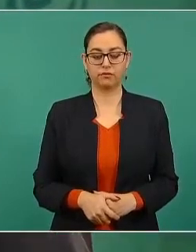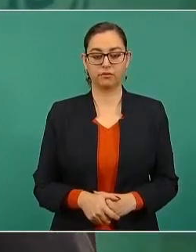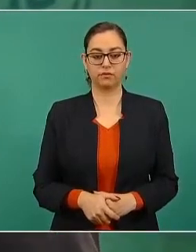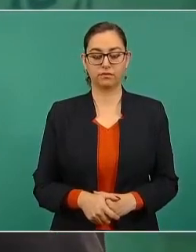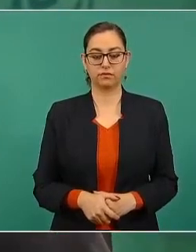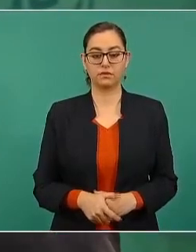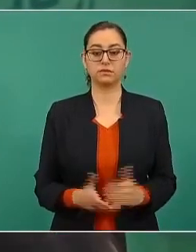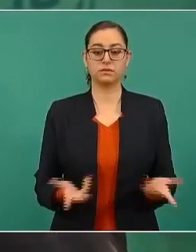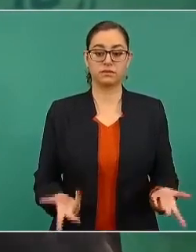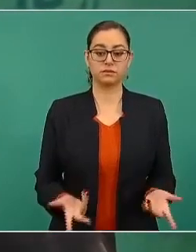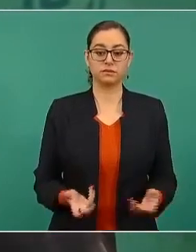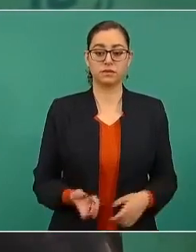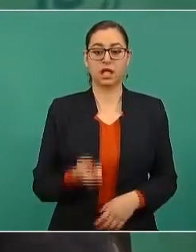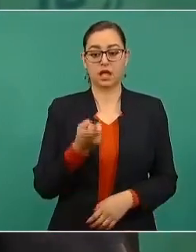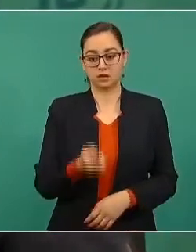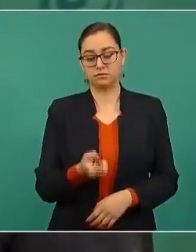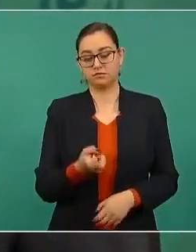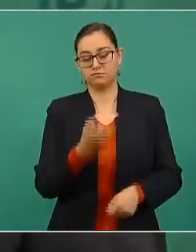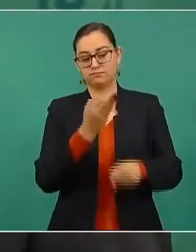transmitir.